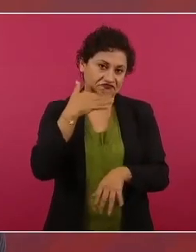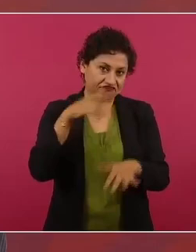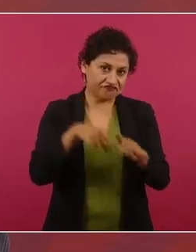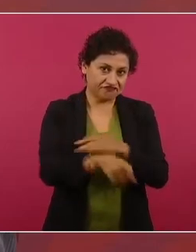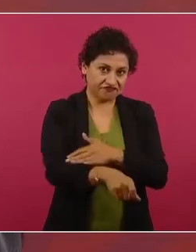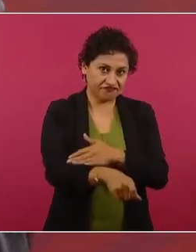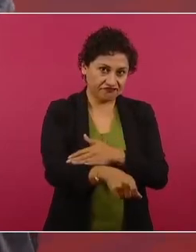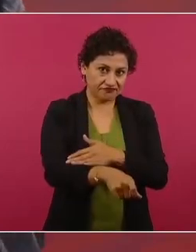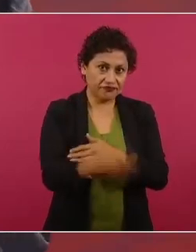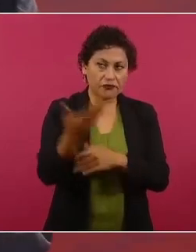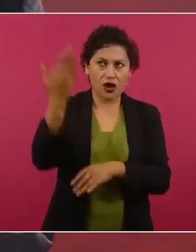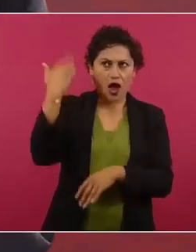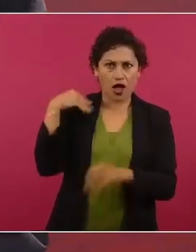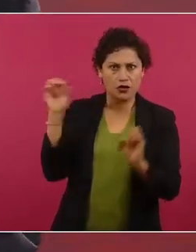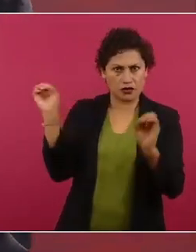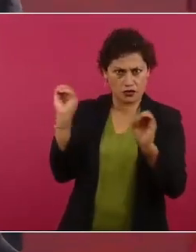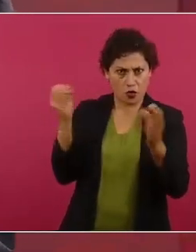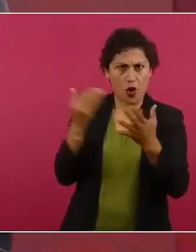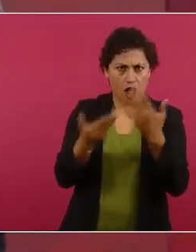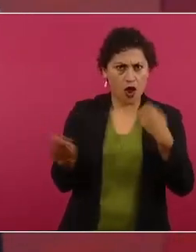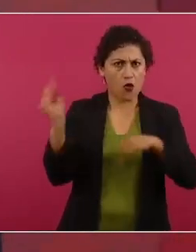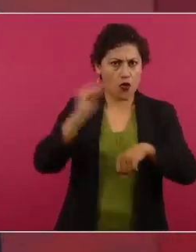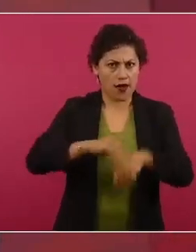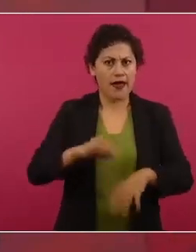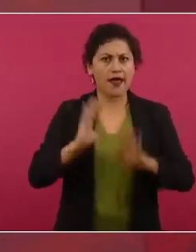¿Le llega un caso de corrupción a un juez?